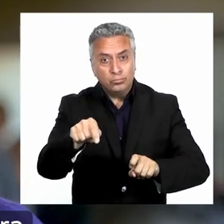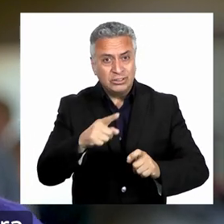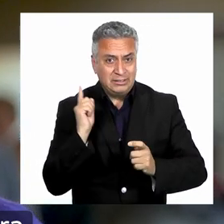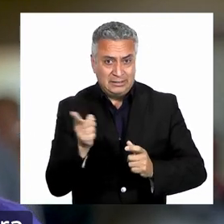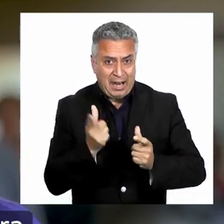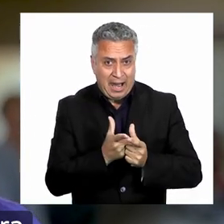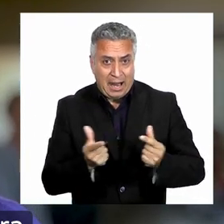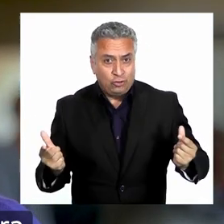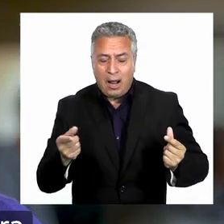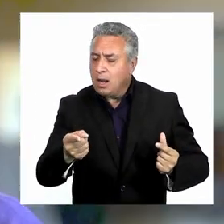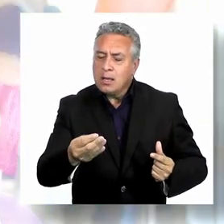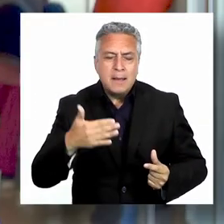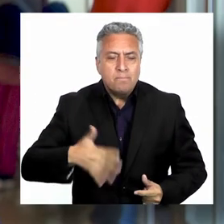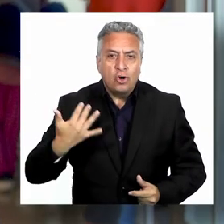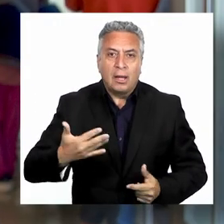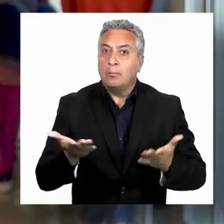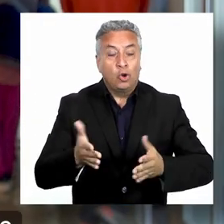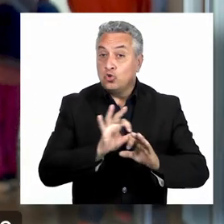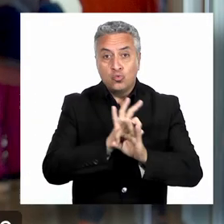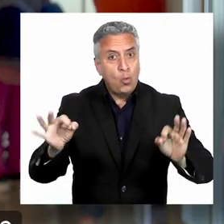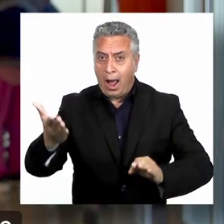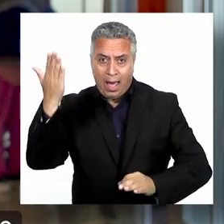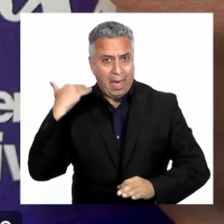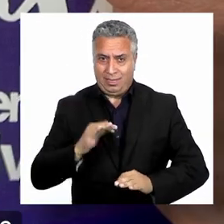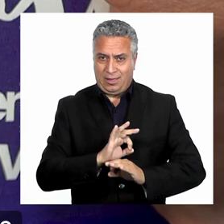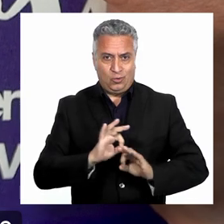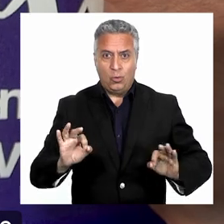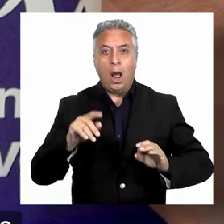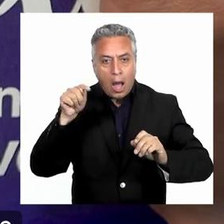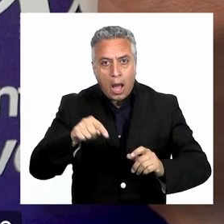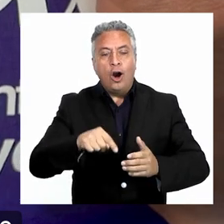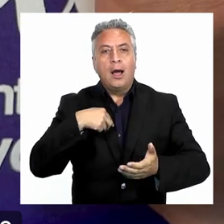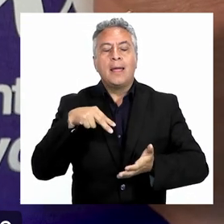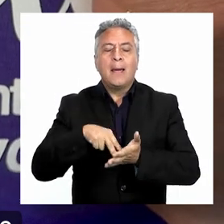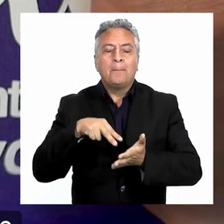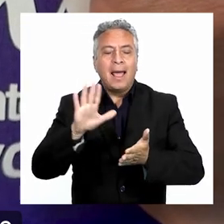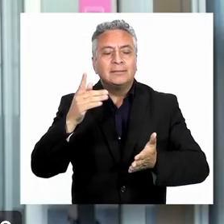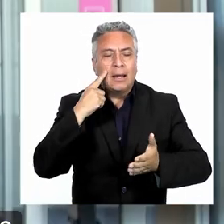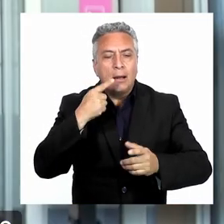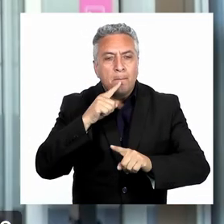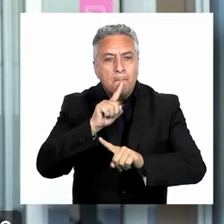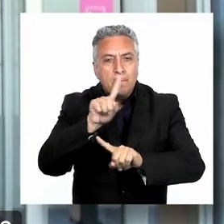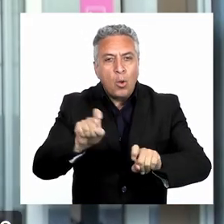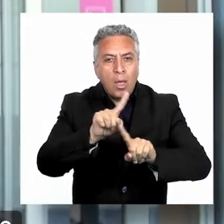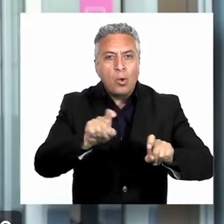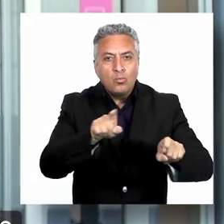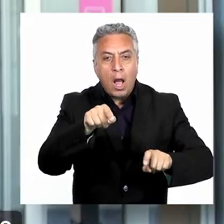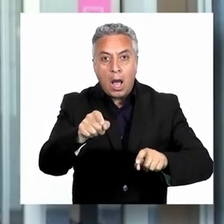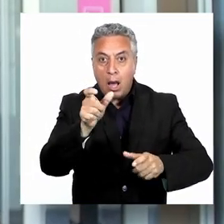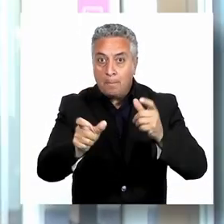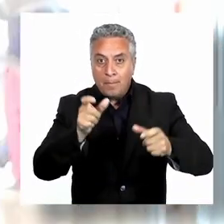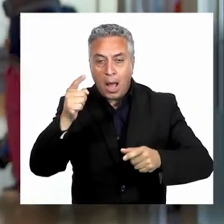las personas con discapacidad y las cuidadoras porque nunca se había hecho. Entonces como que es un inicio, es la esperanza de que esa encuesta se va a dar a